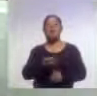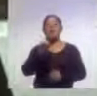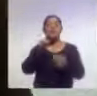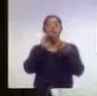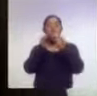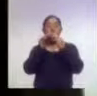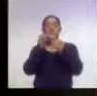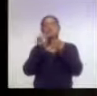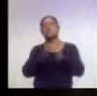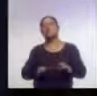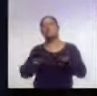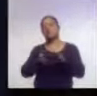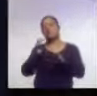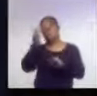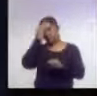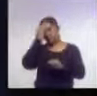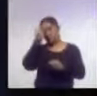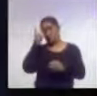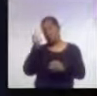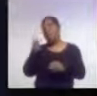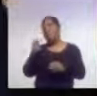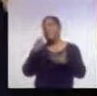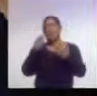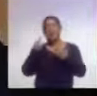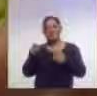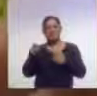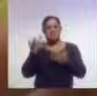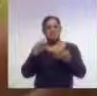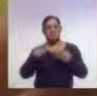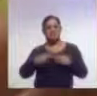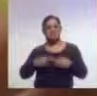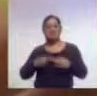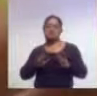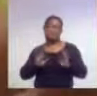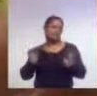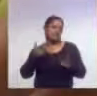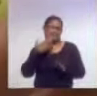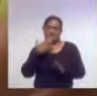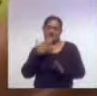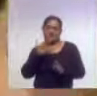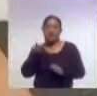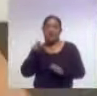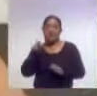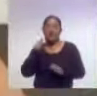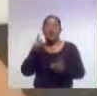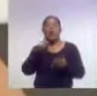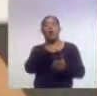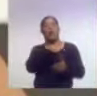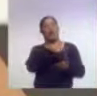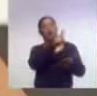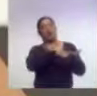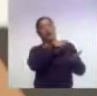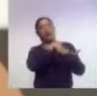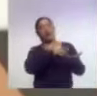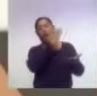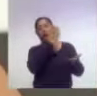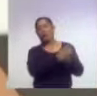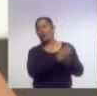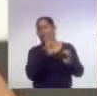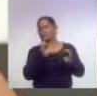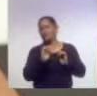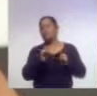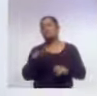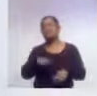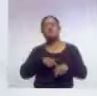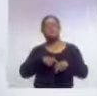importante saber que, si no se tienen estos síntomas, no hay razón médica que sustente la restricción del consumo de gluten dentro de una